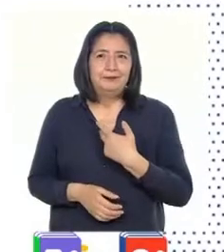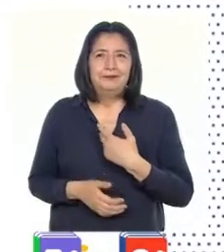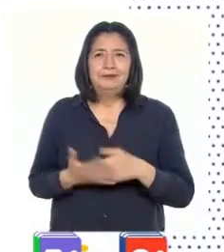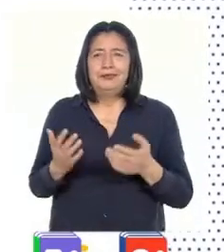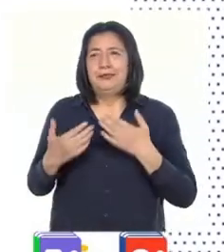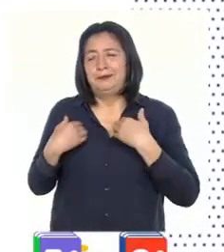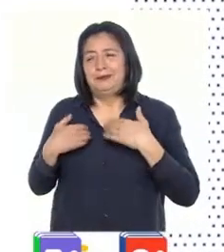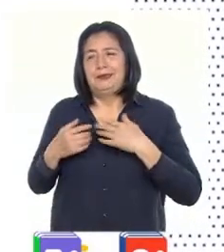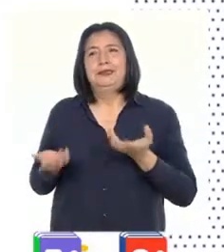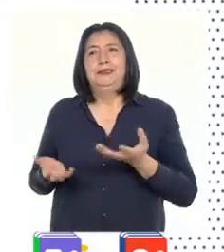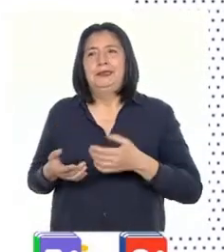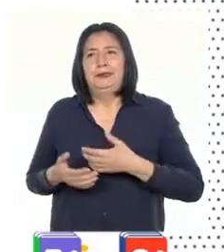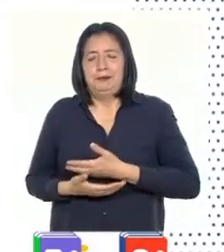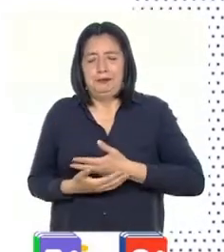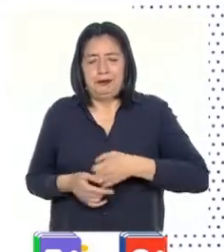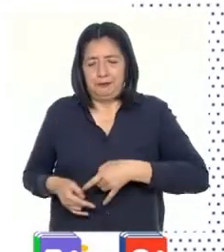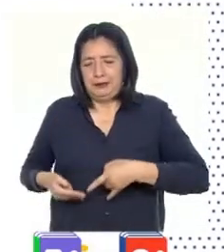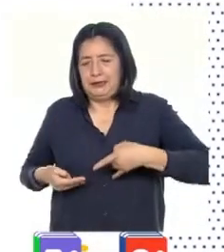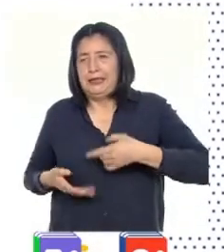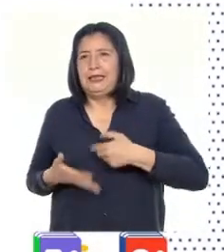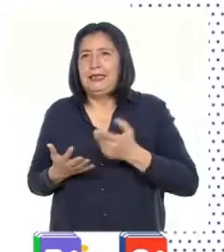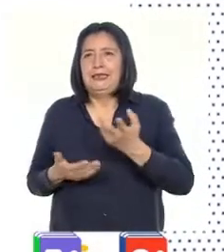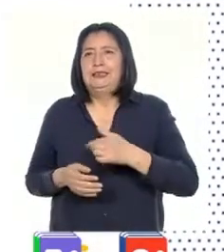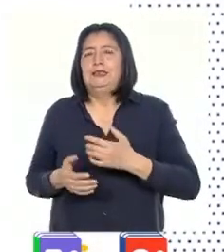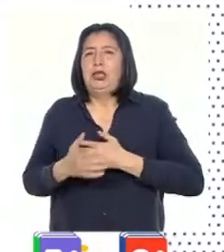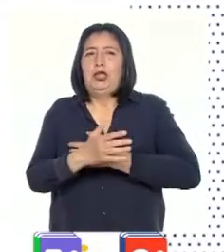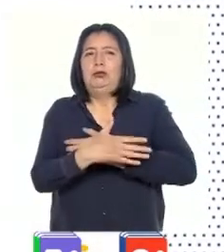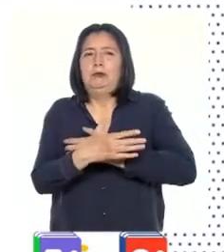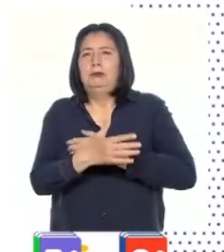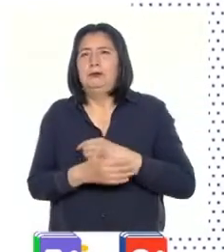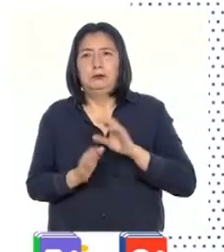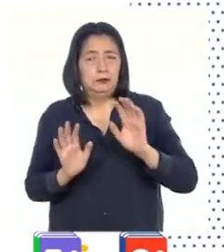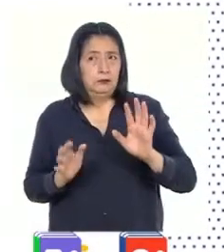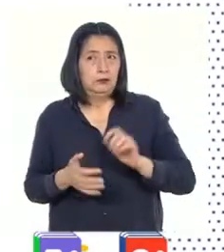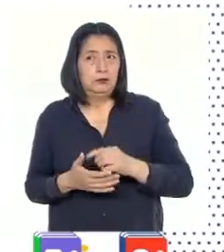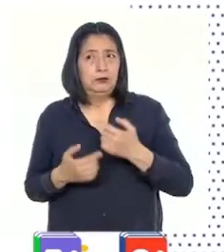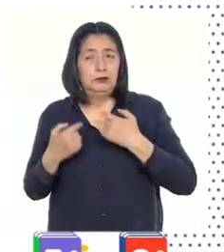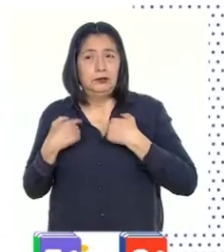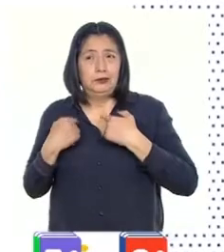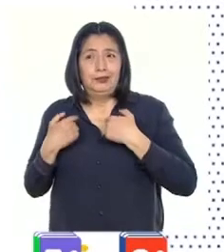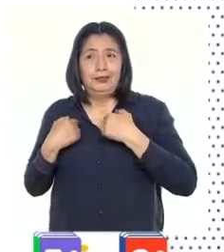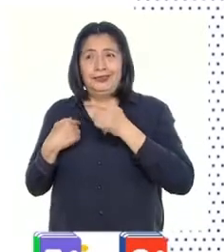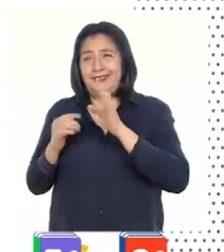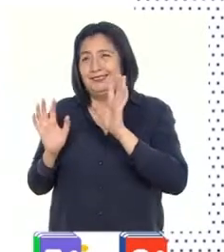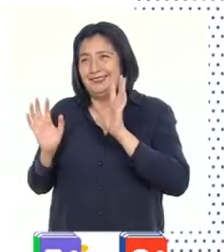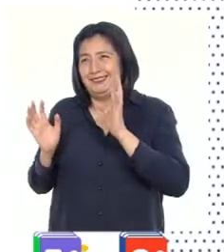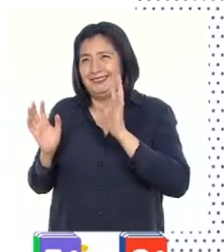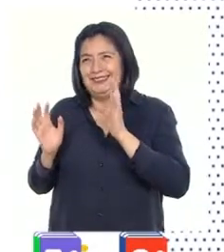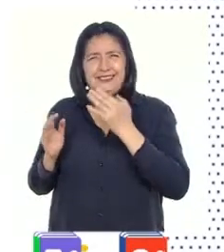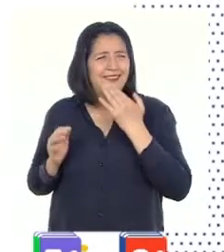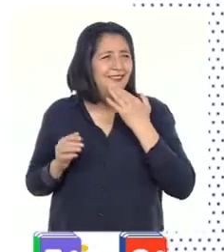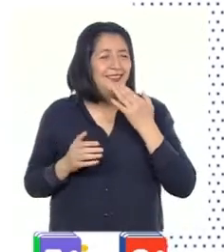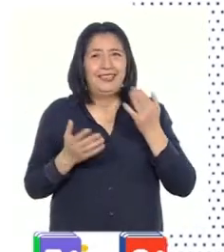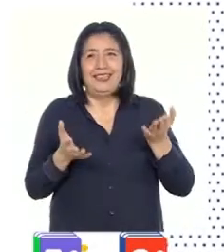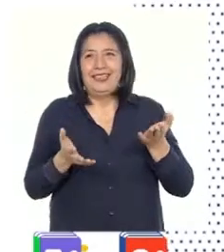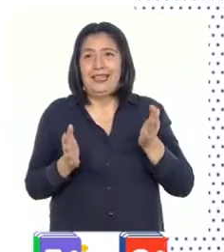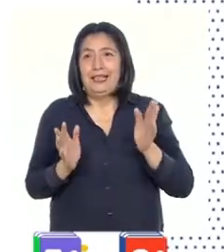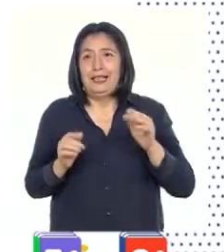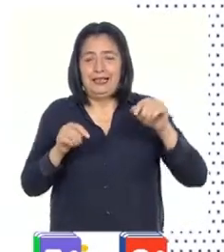tocaron los pañales. El cambiador de pañales. Y los chanchitos. Bueno, acá el que hace pan soy yo. Aquí el que